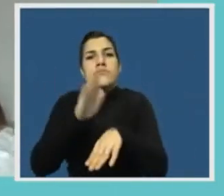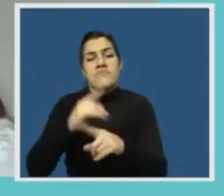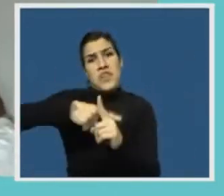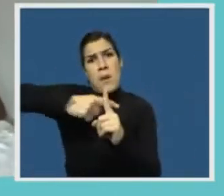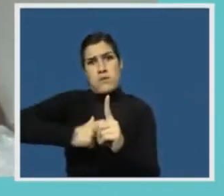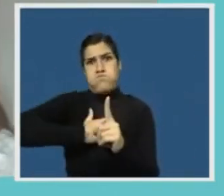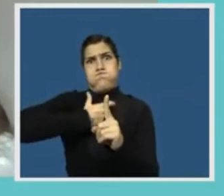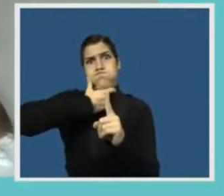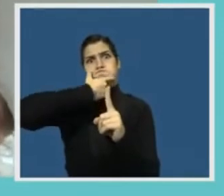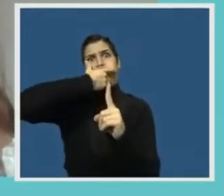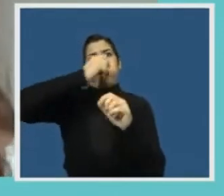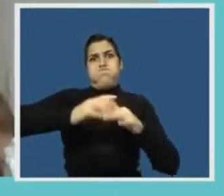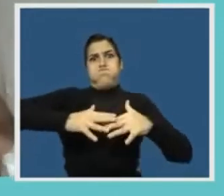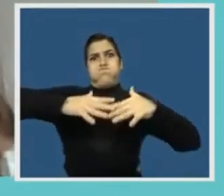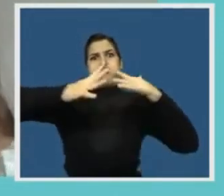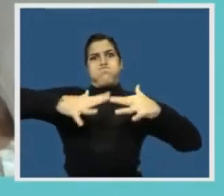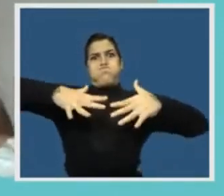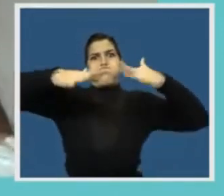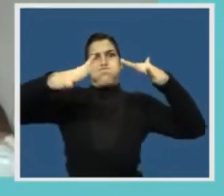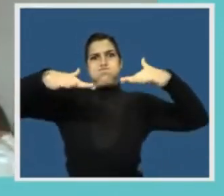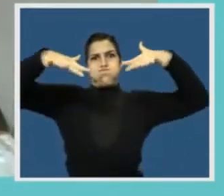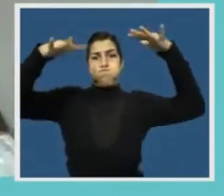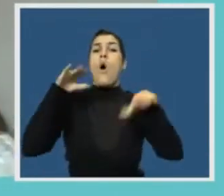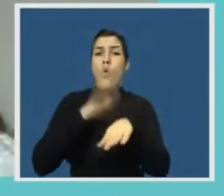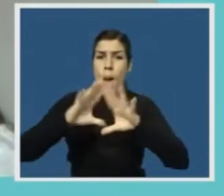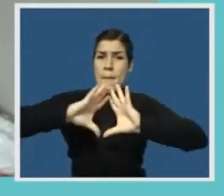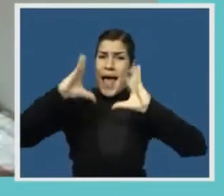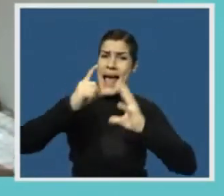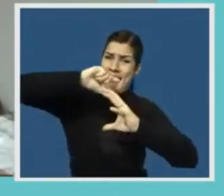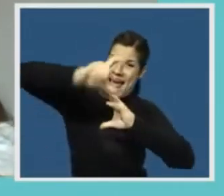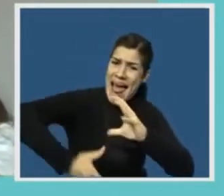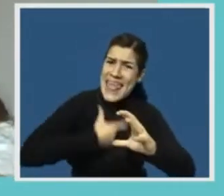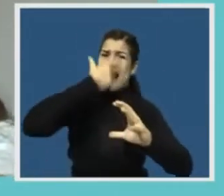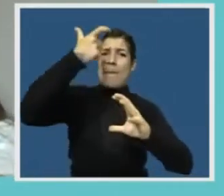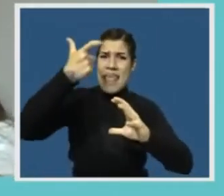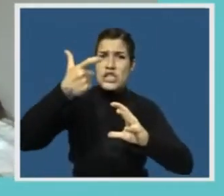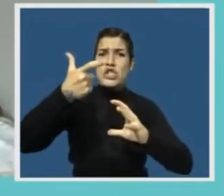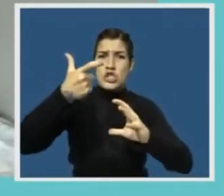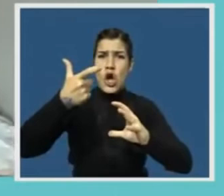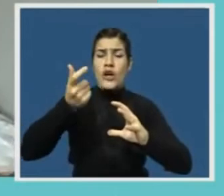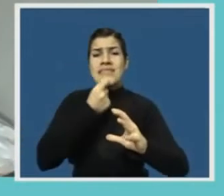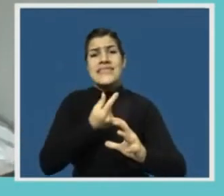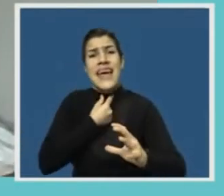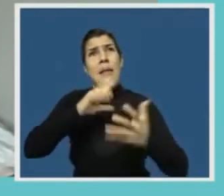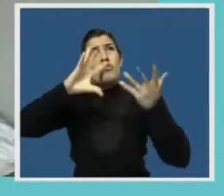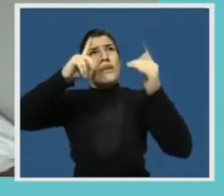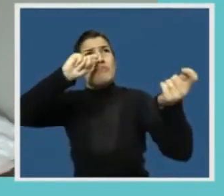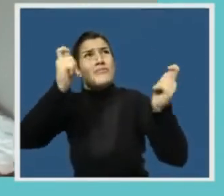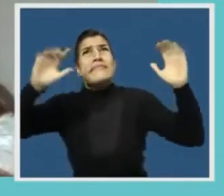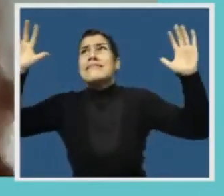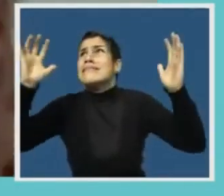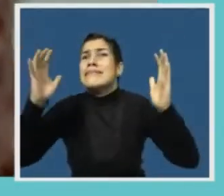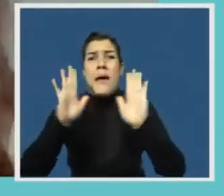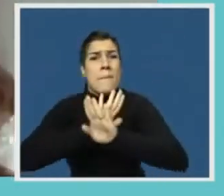temperatura del mar como consecuencia del calentamiento global. Para mitigar los efectos del cambio climático,